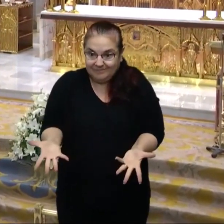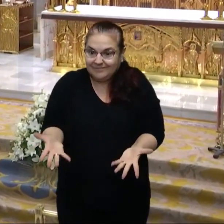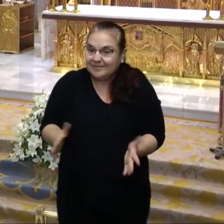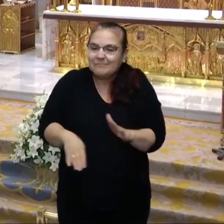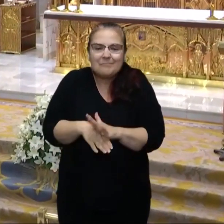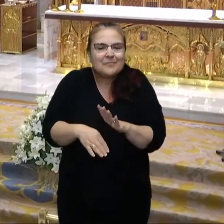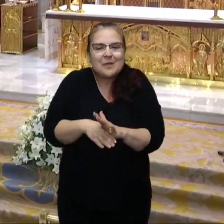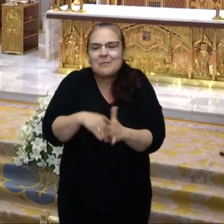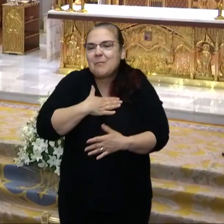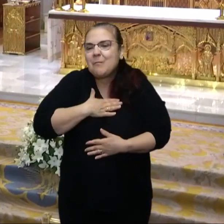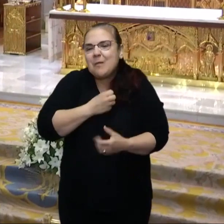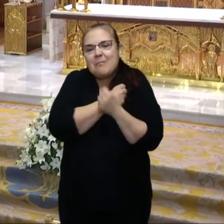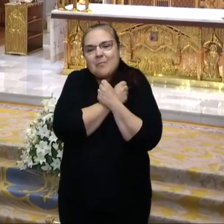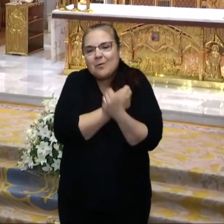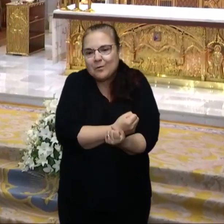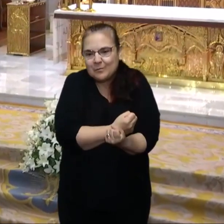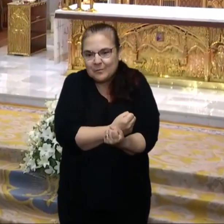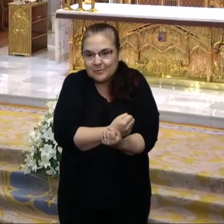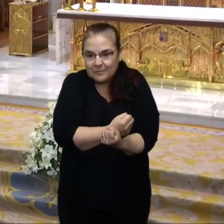Permaneced en mi amor.